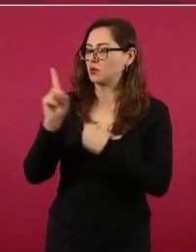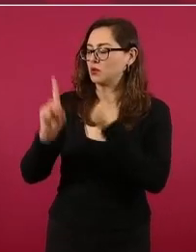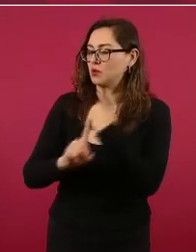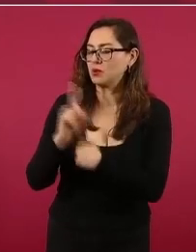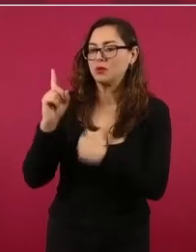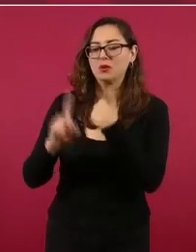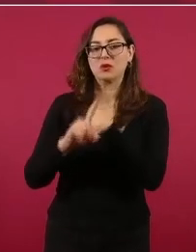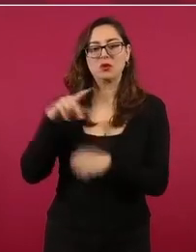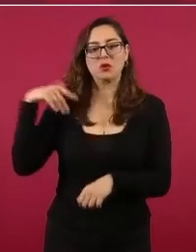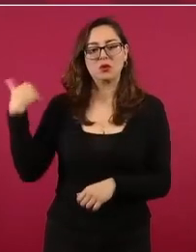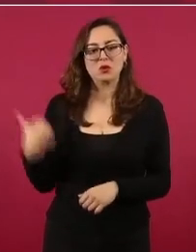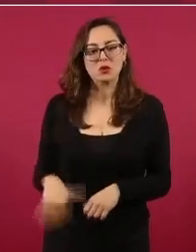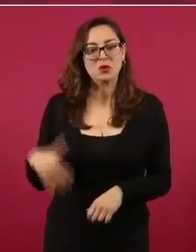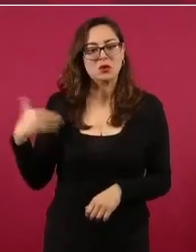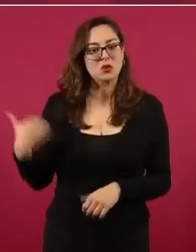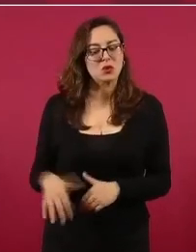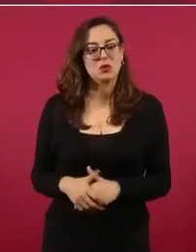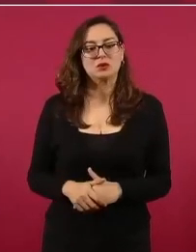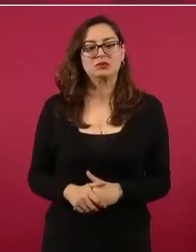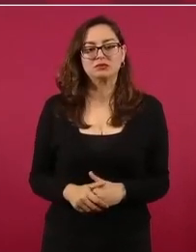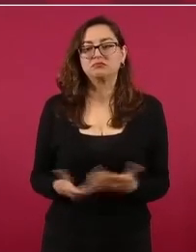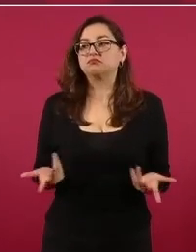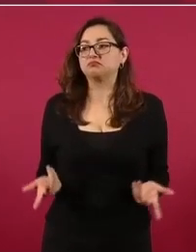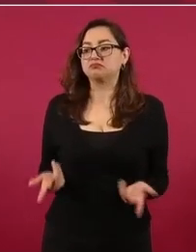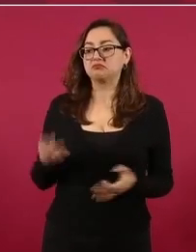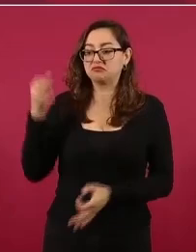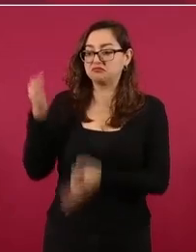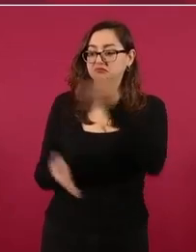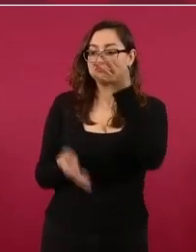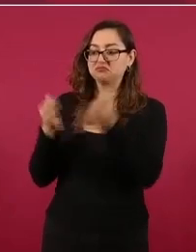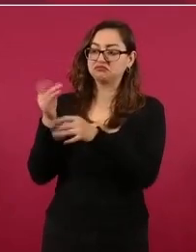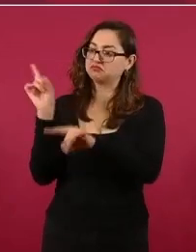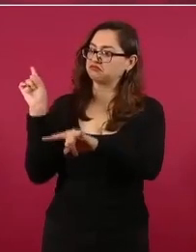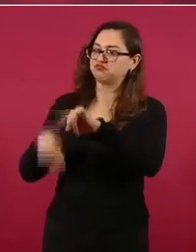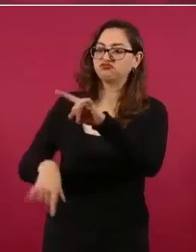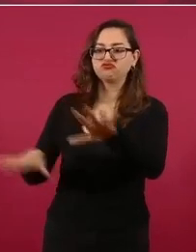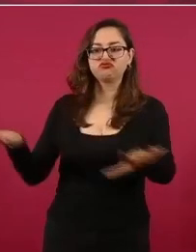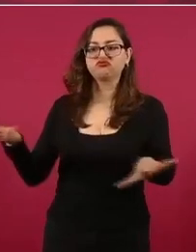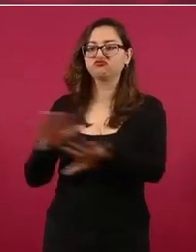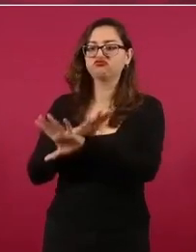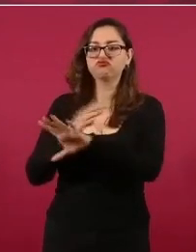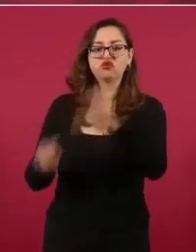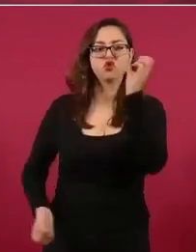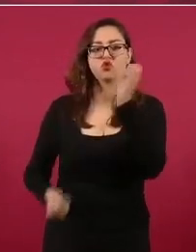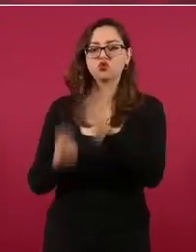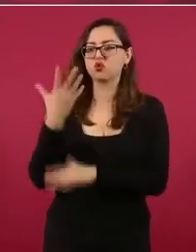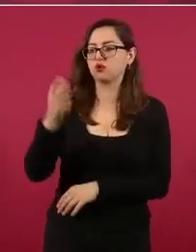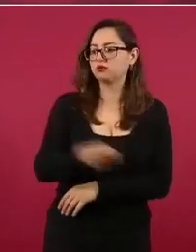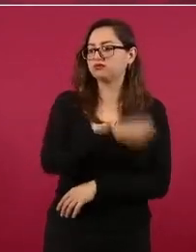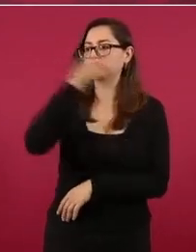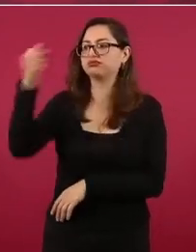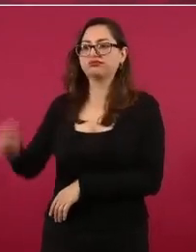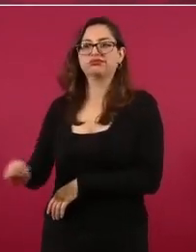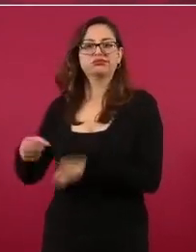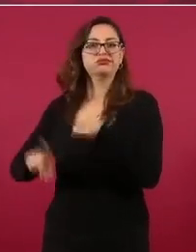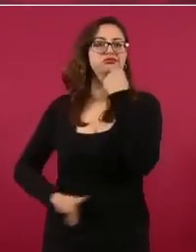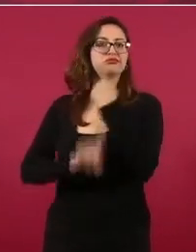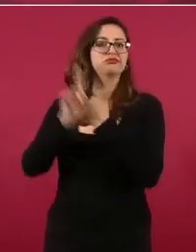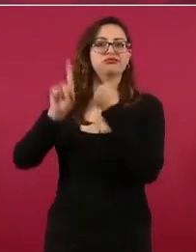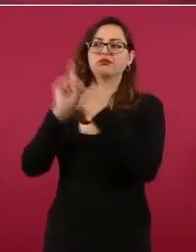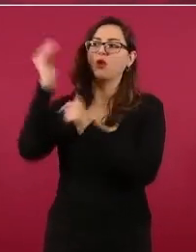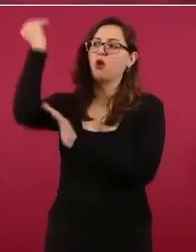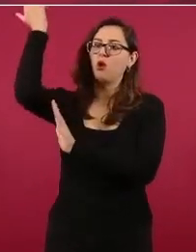Se cambió el fiscal y se redujo la incidencia delictiva.